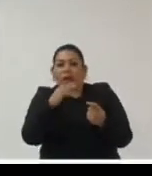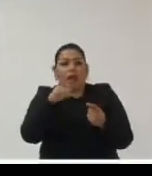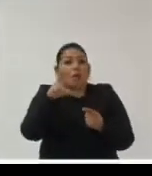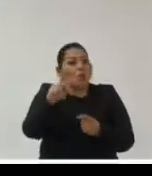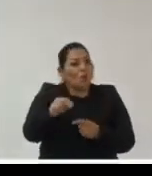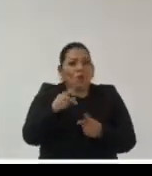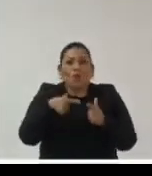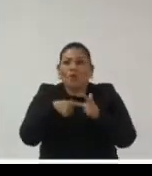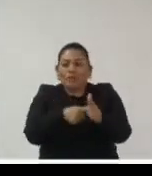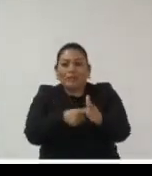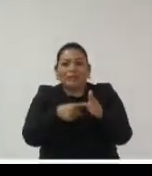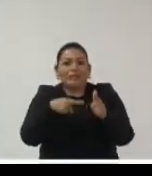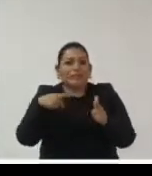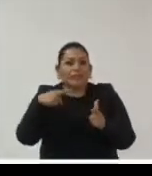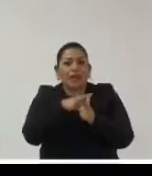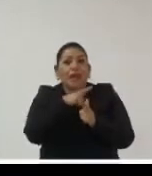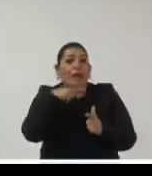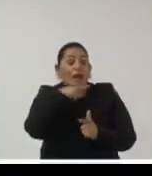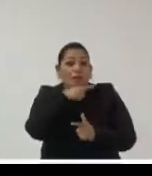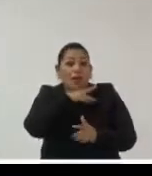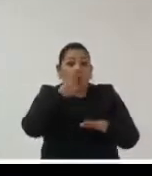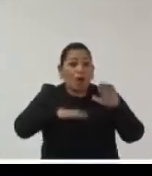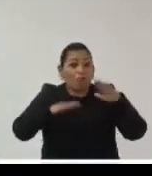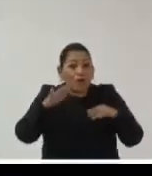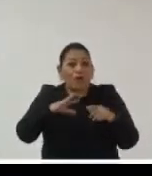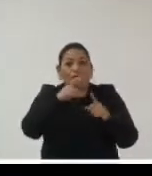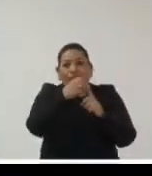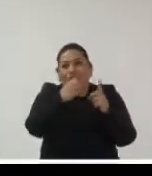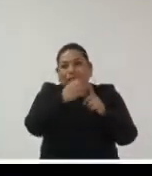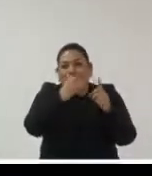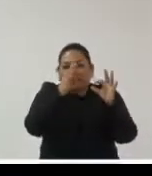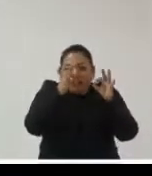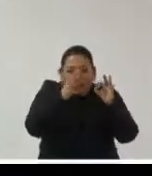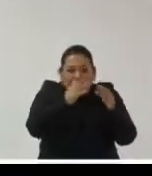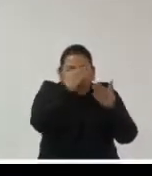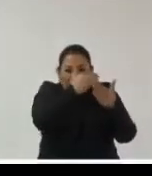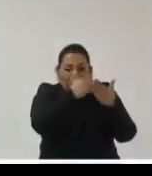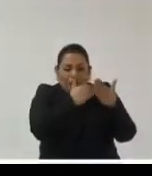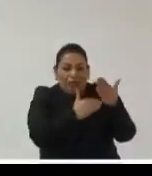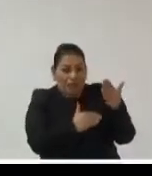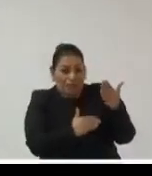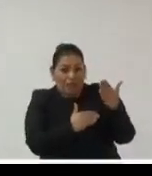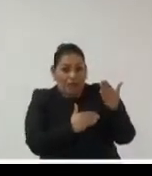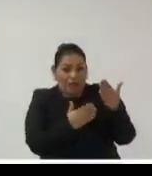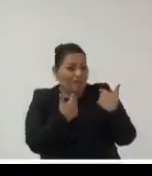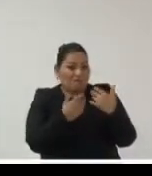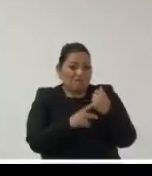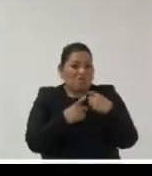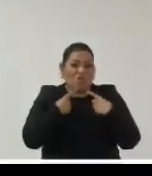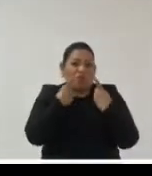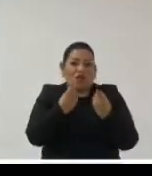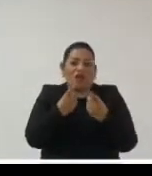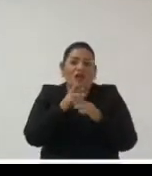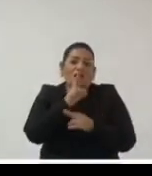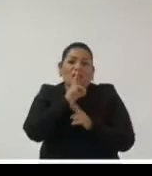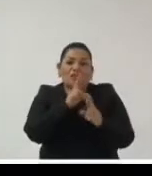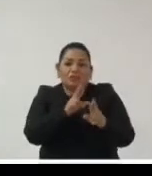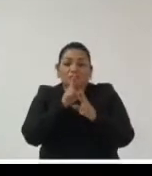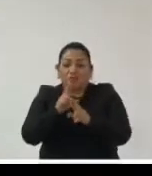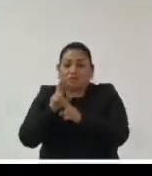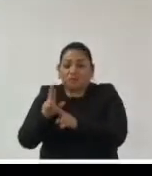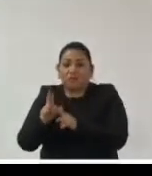el exceso de planificación también a veces no resuelve los problemas a los que nos estamos enfrentando